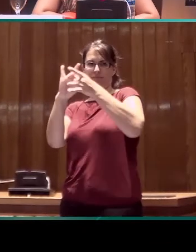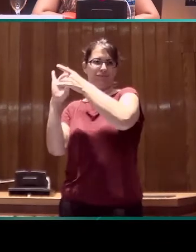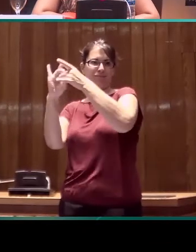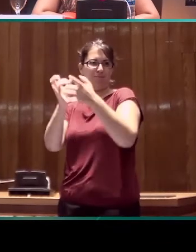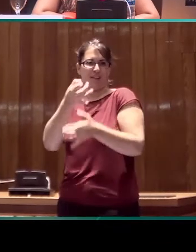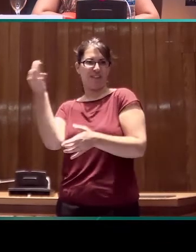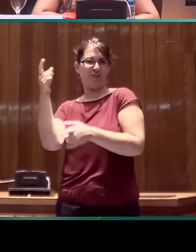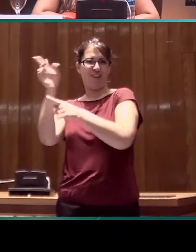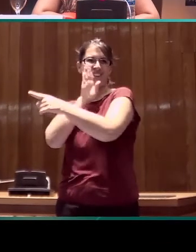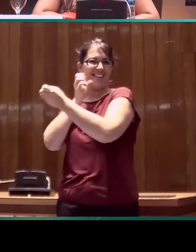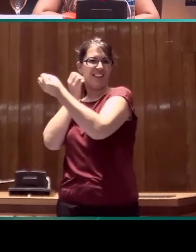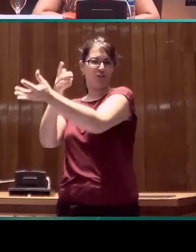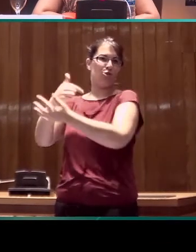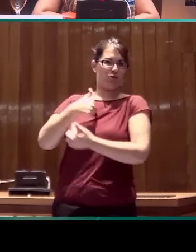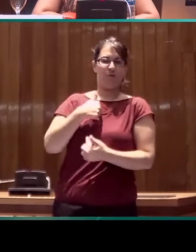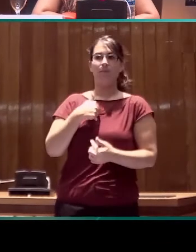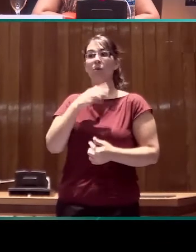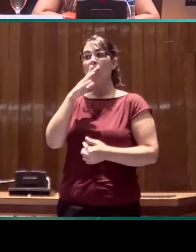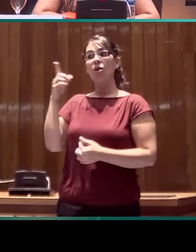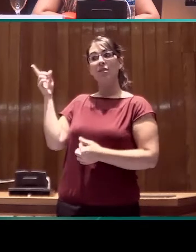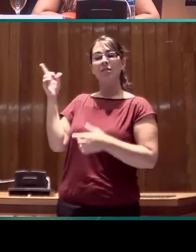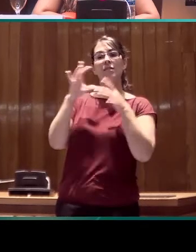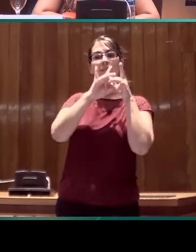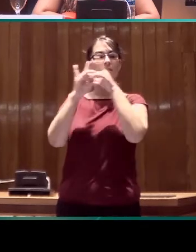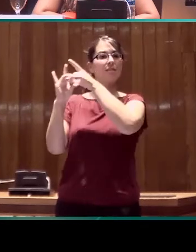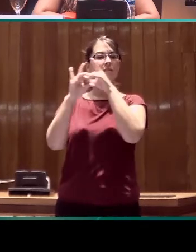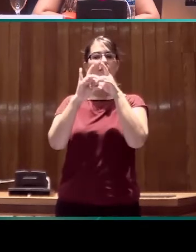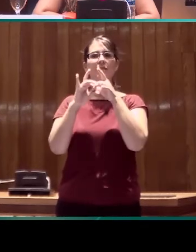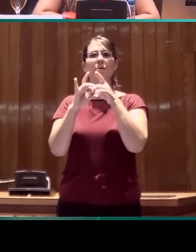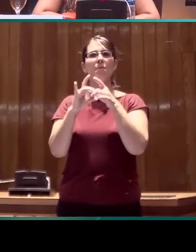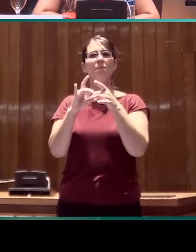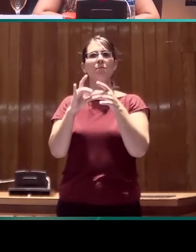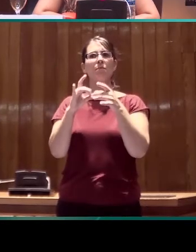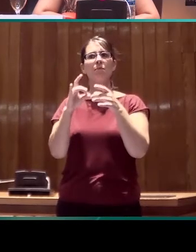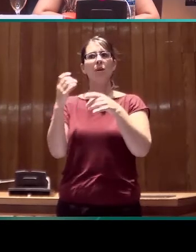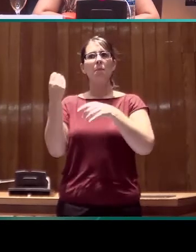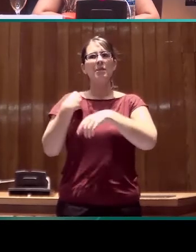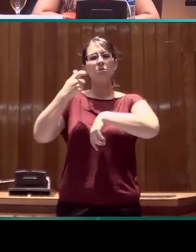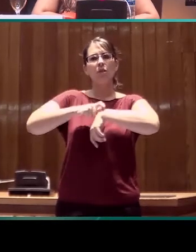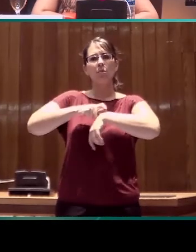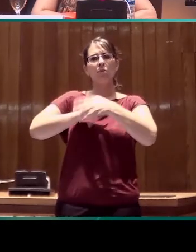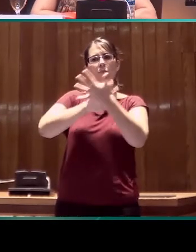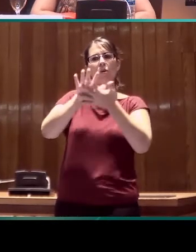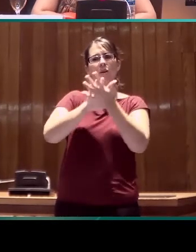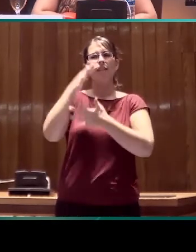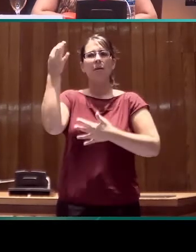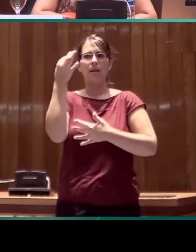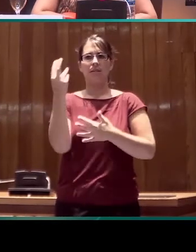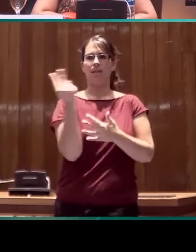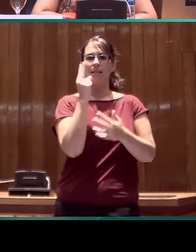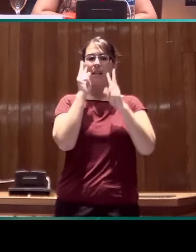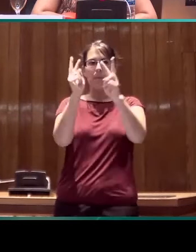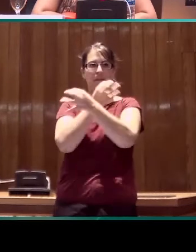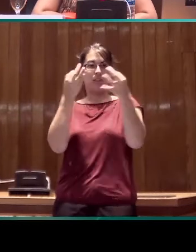analizar simultáneamente lo que pasa a la vez en la lengua de signos. No sabemos que las lenguas de